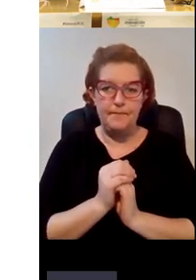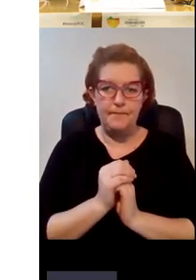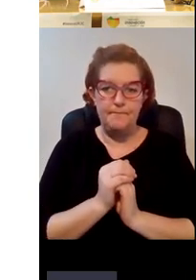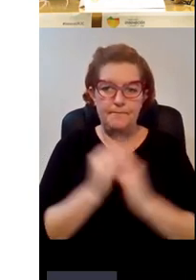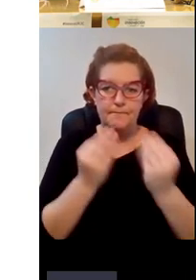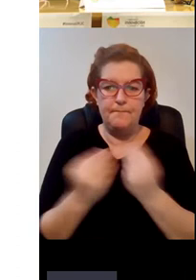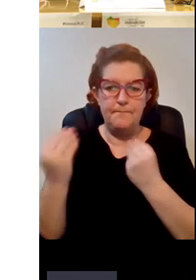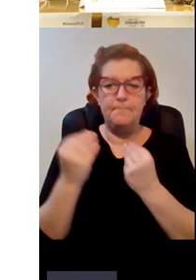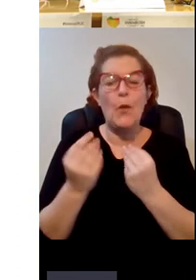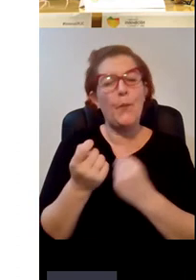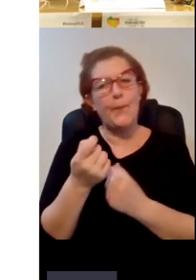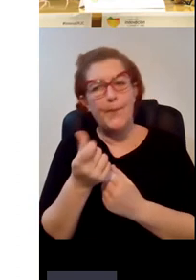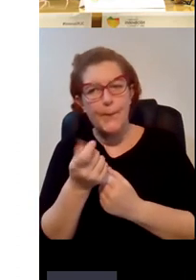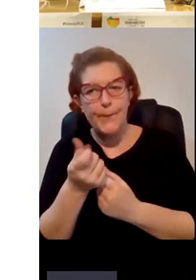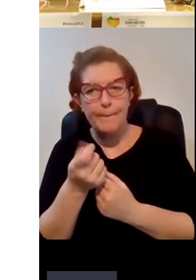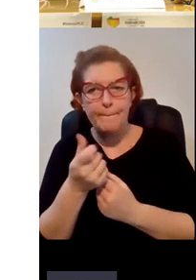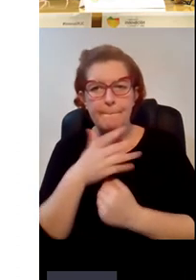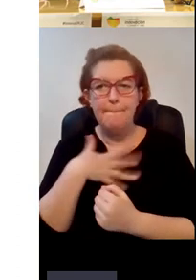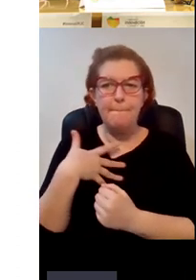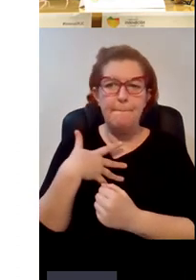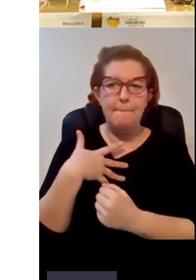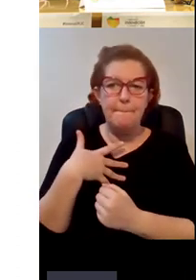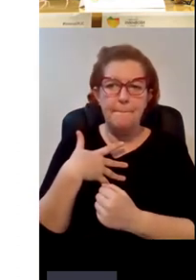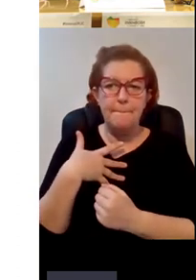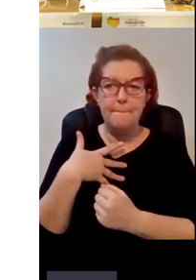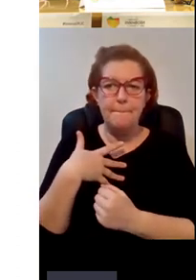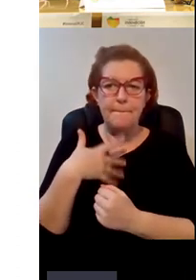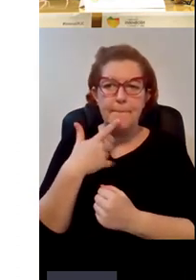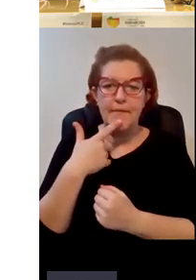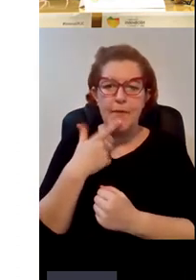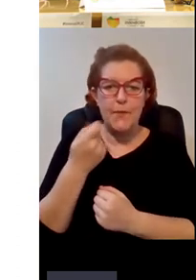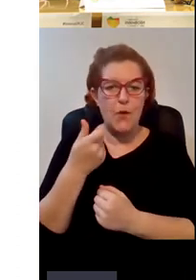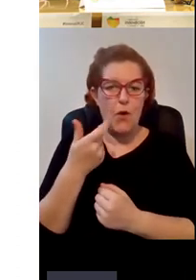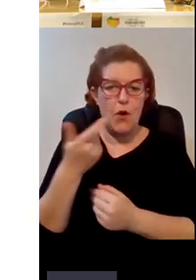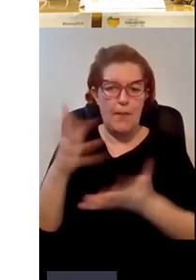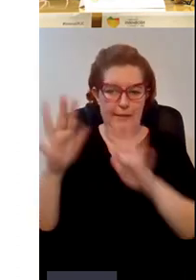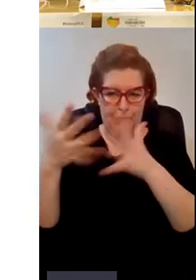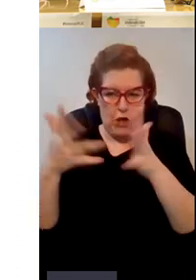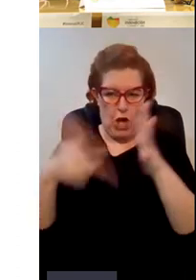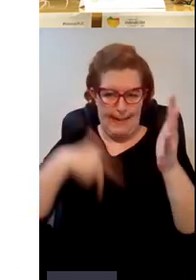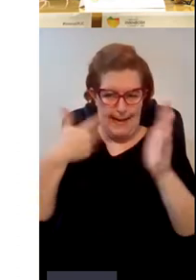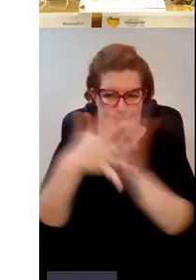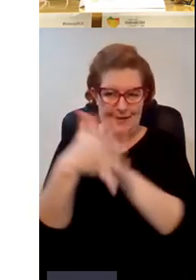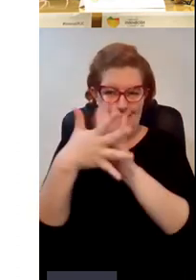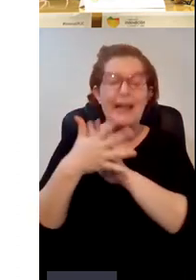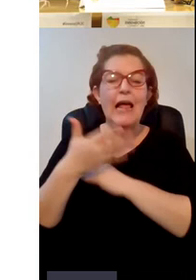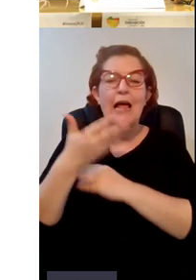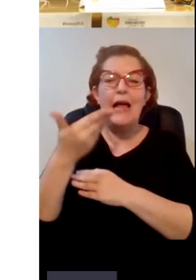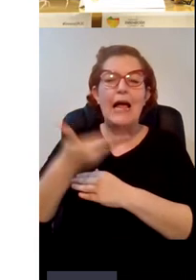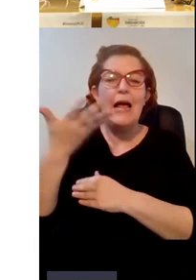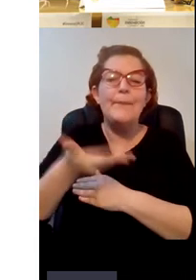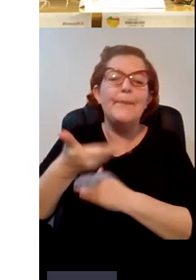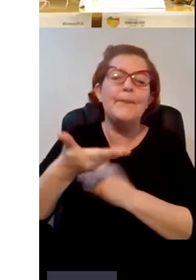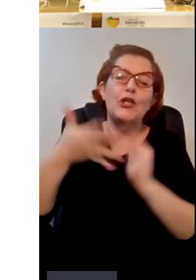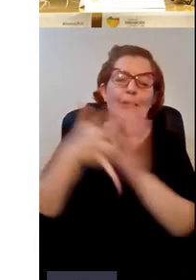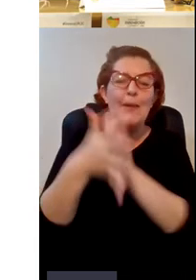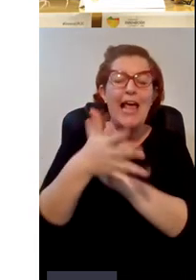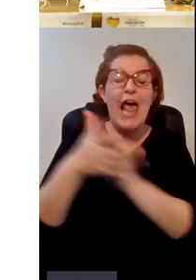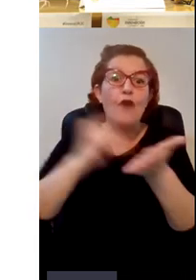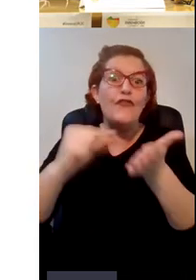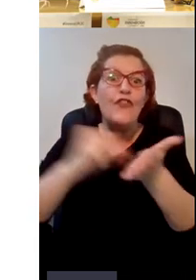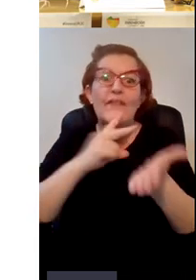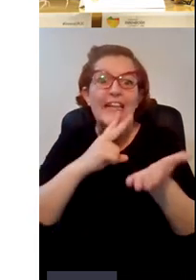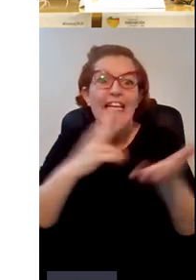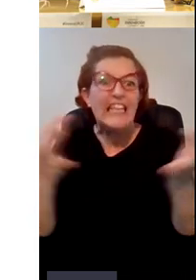vale yo un poco quería pasar así unas pinceladas porque me pareció importante que supierais que es la oficina verde que igual no lo